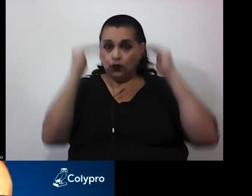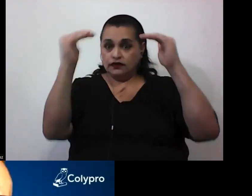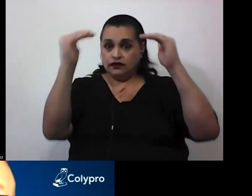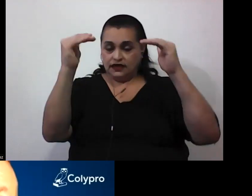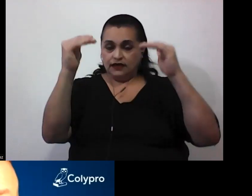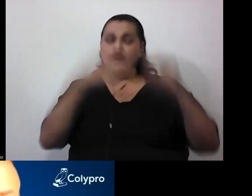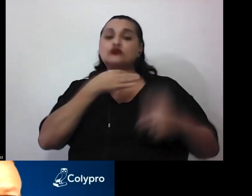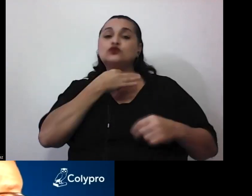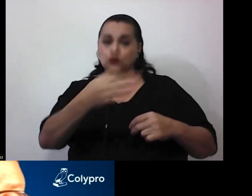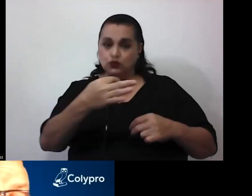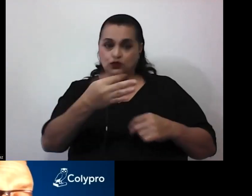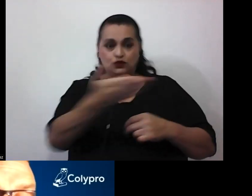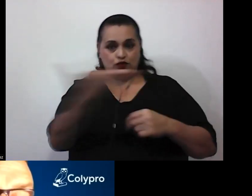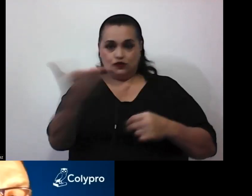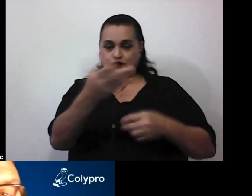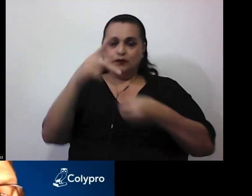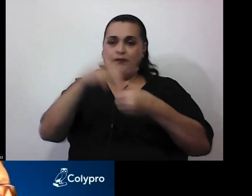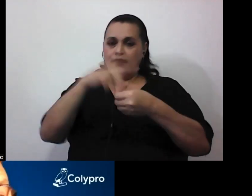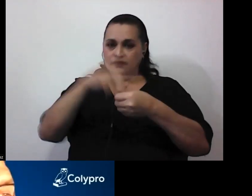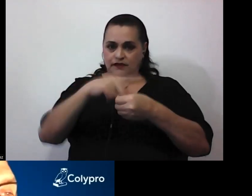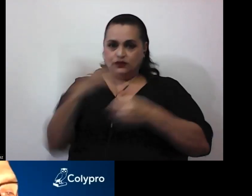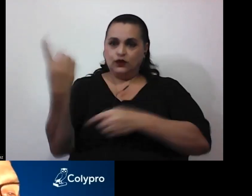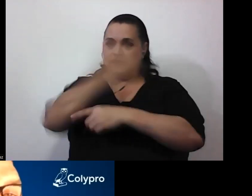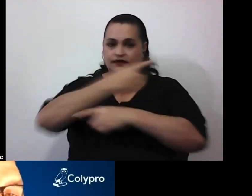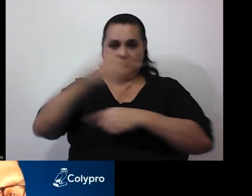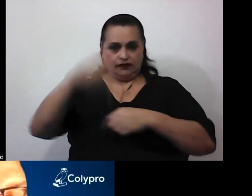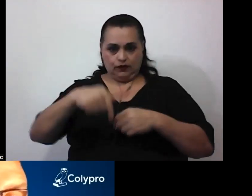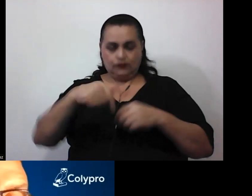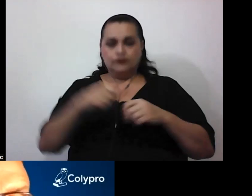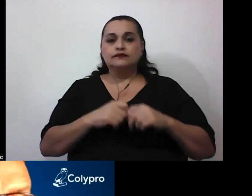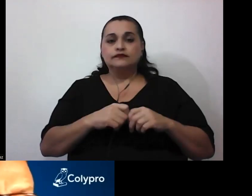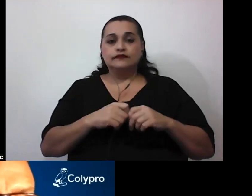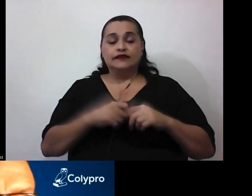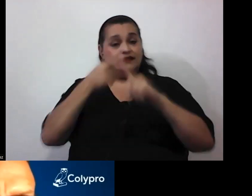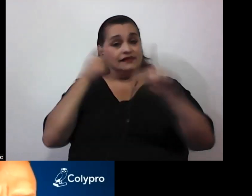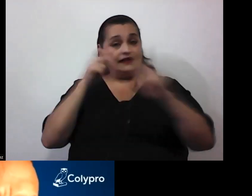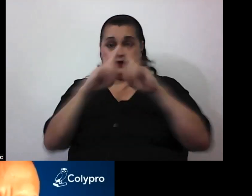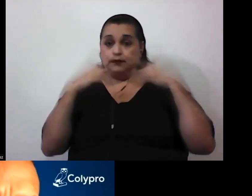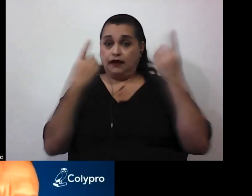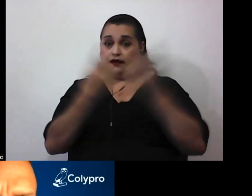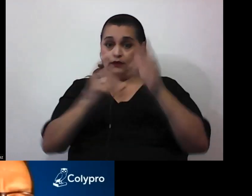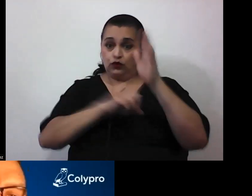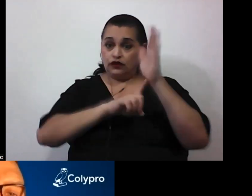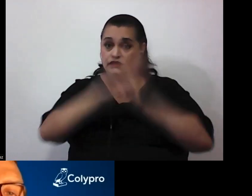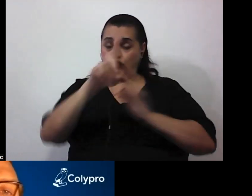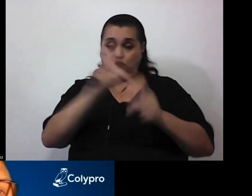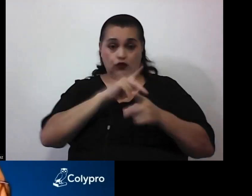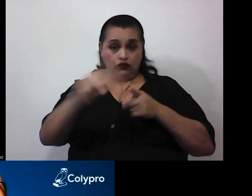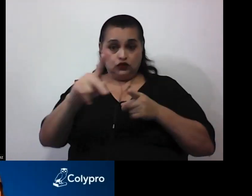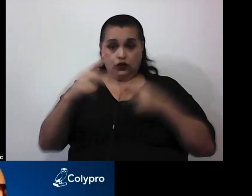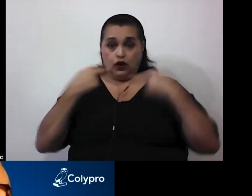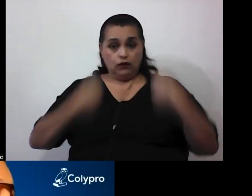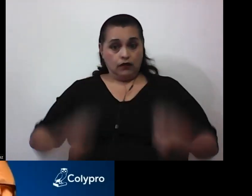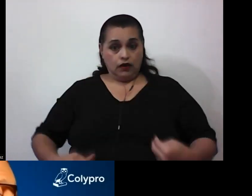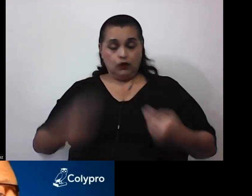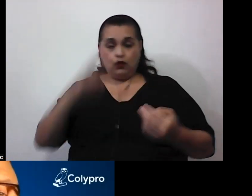placer contar con su participación el día de hoy. Desde el Departamento de Desarrollo Profesional y Humano de